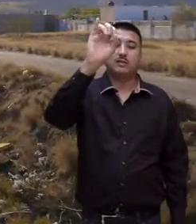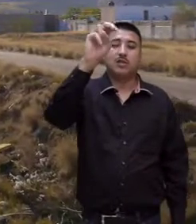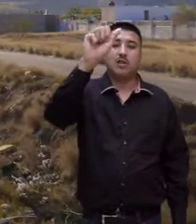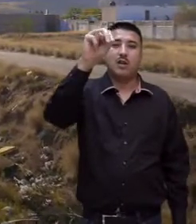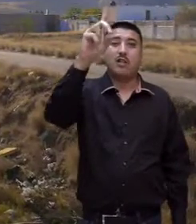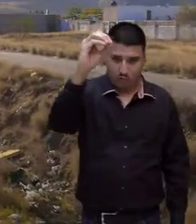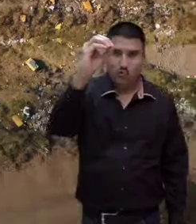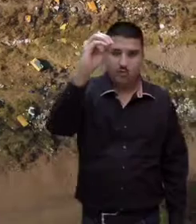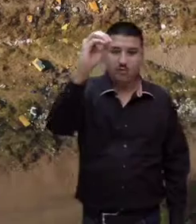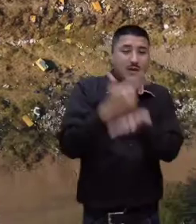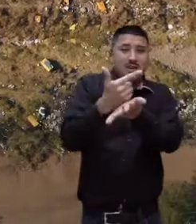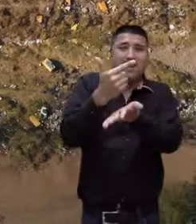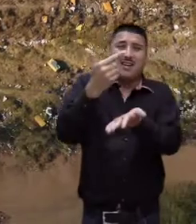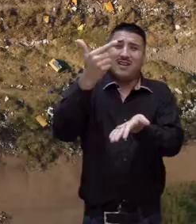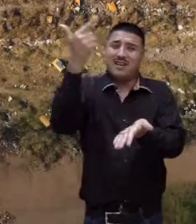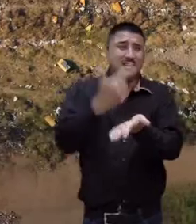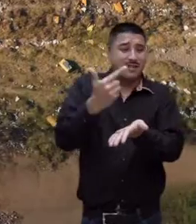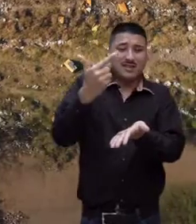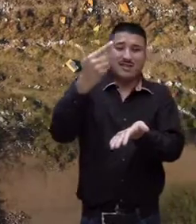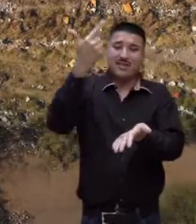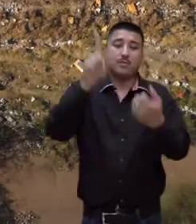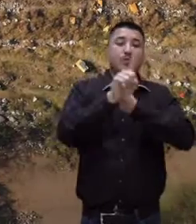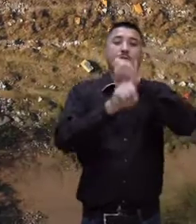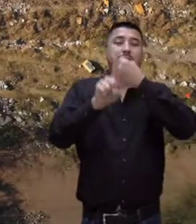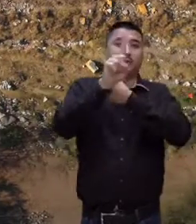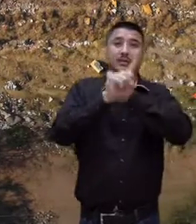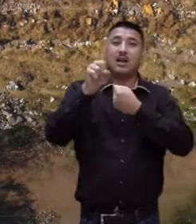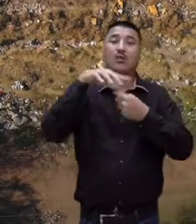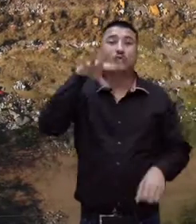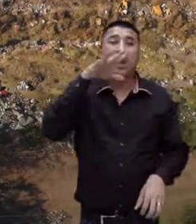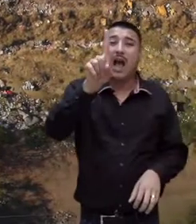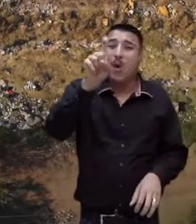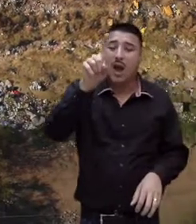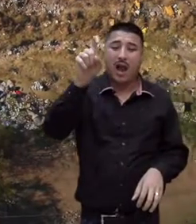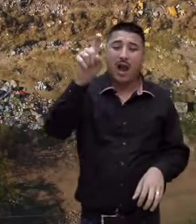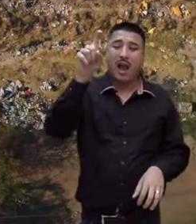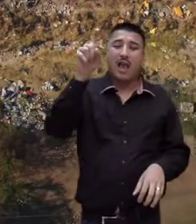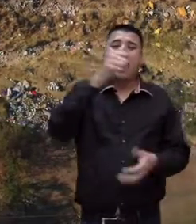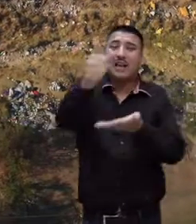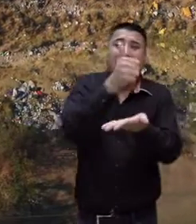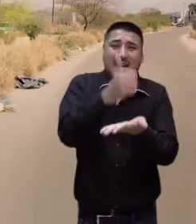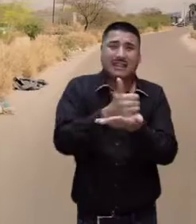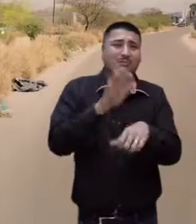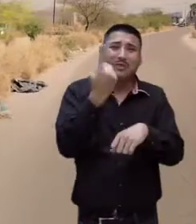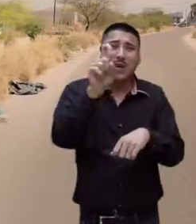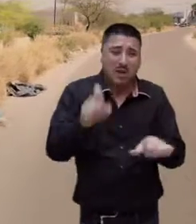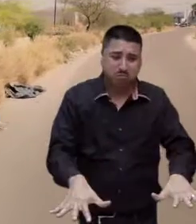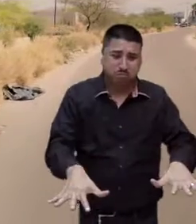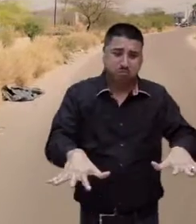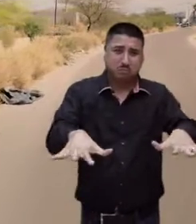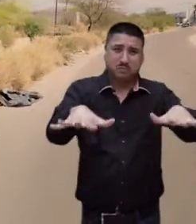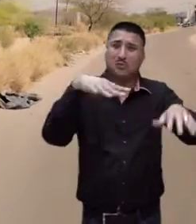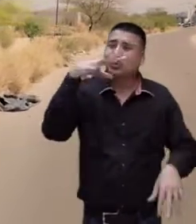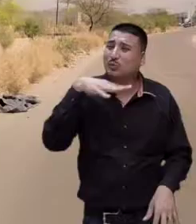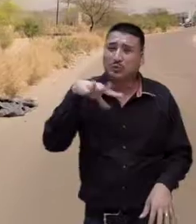Estuvieron olvidados mucho tiempo, sucios y ocasionando graves problemas de inundaciones en la ciudad.